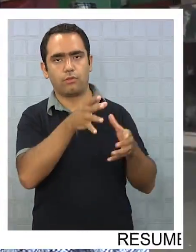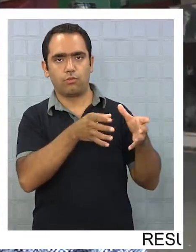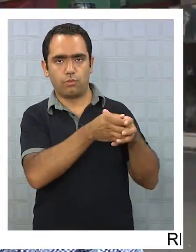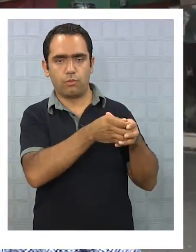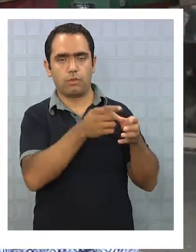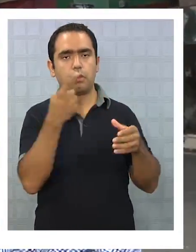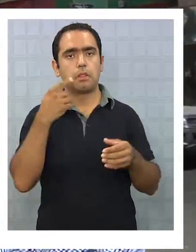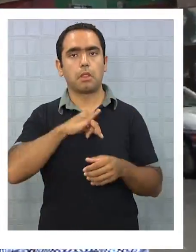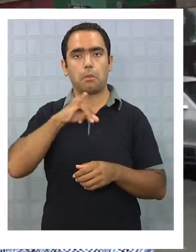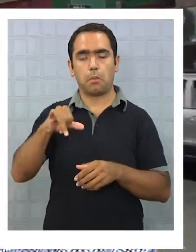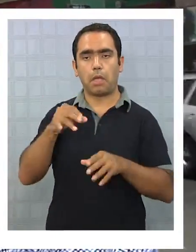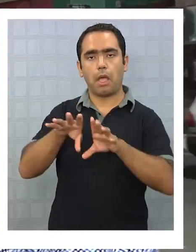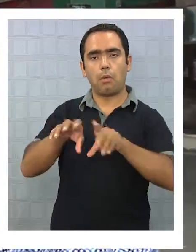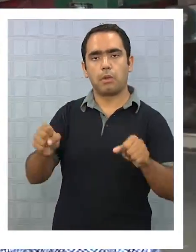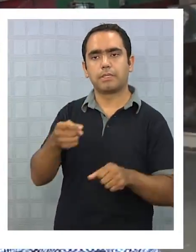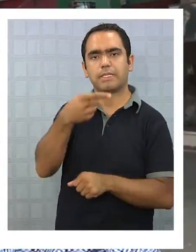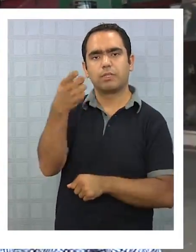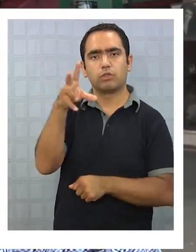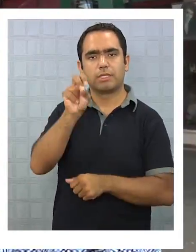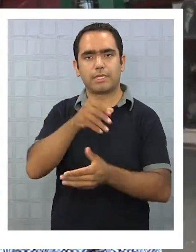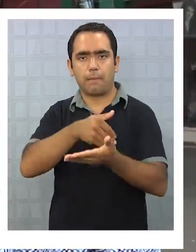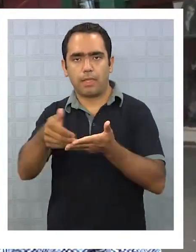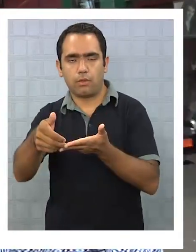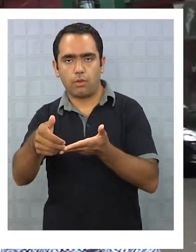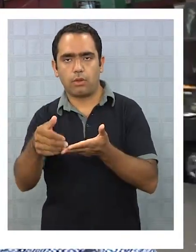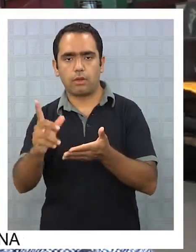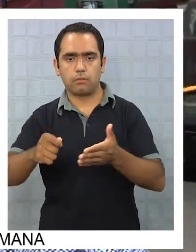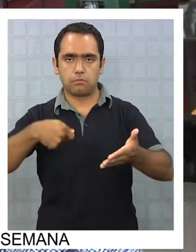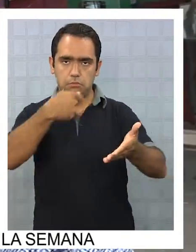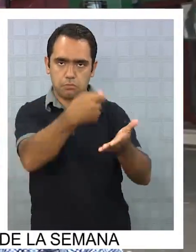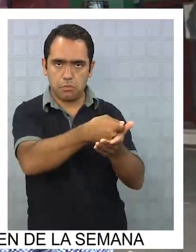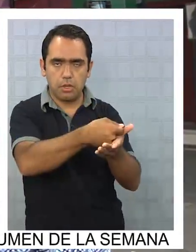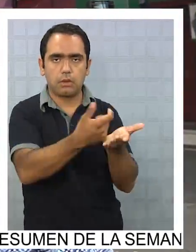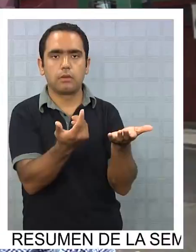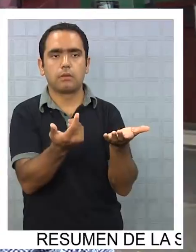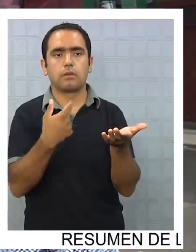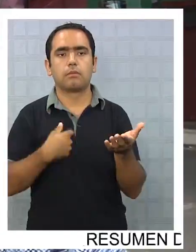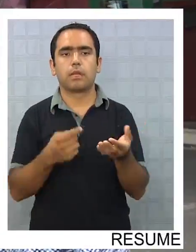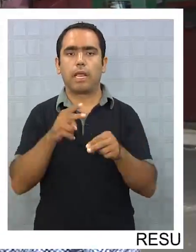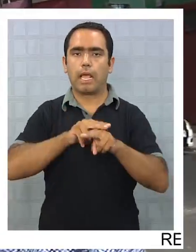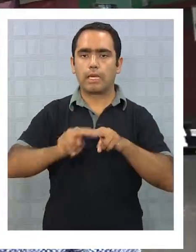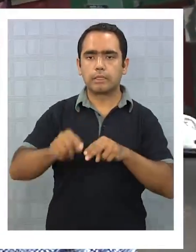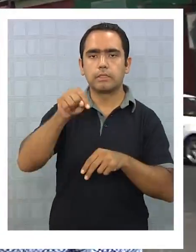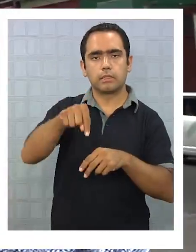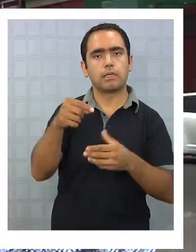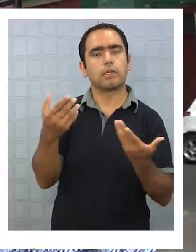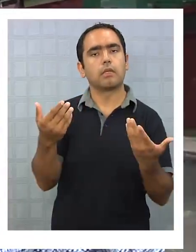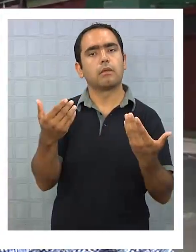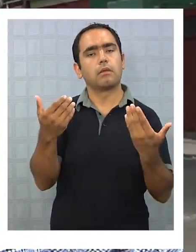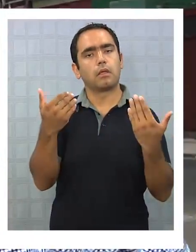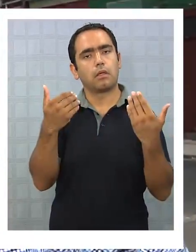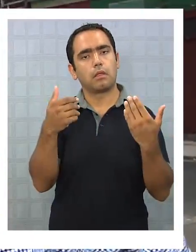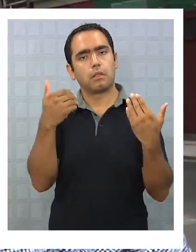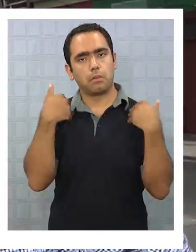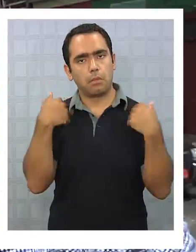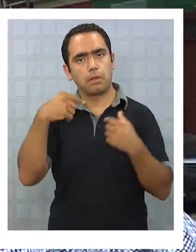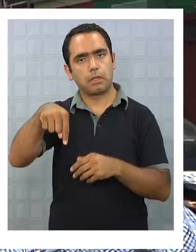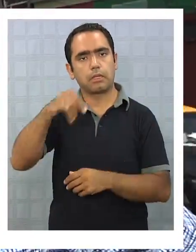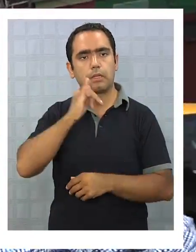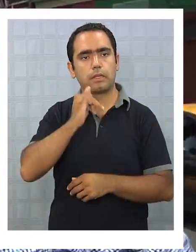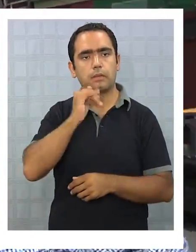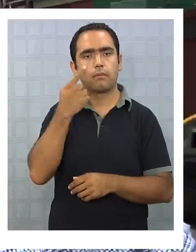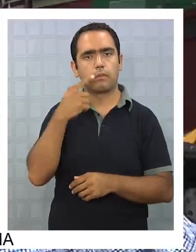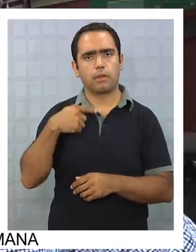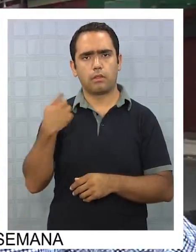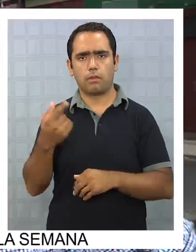Luego acordamos traspasar los 180 millones que la federación nos exigía para la realización de este importante evento. Pero en